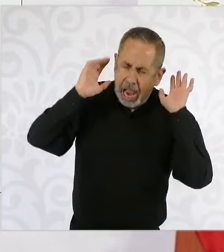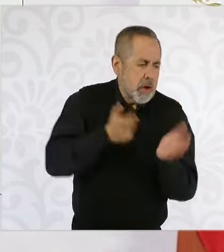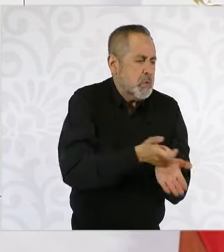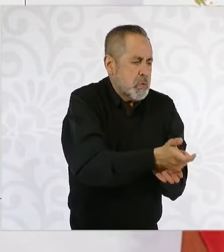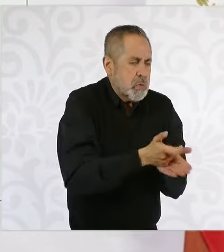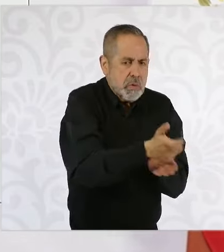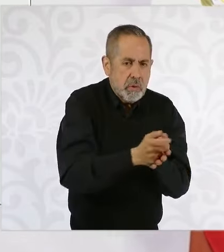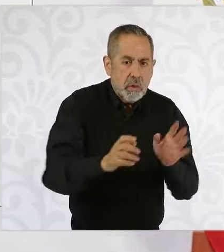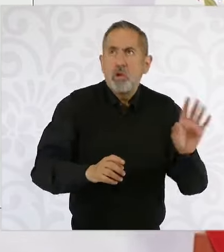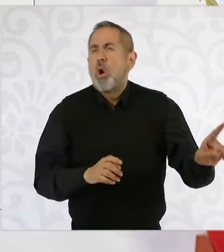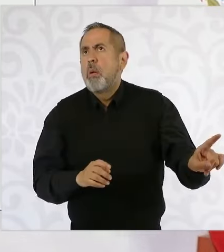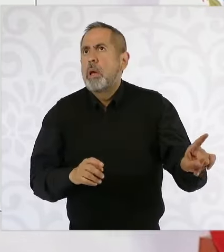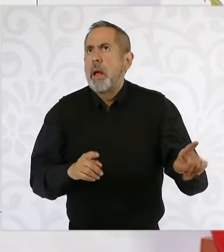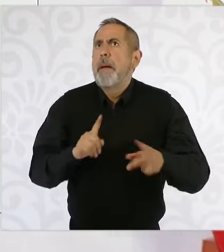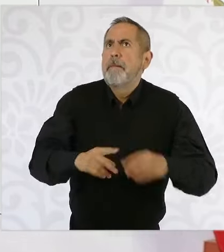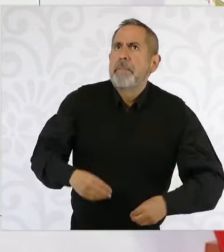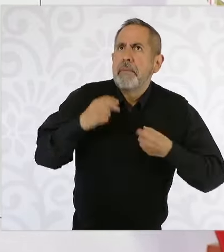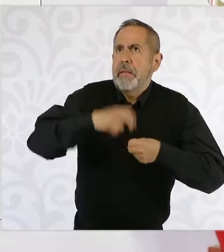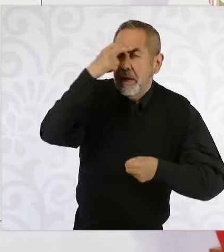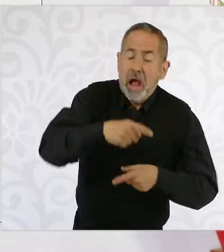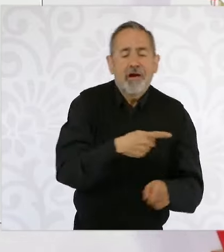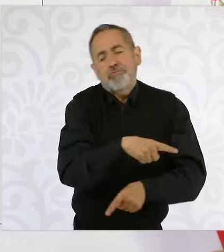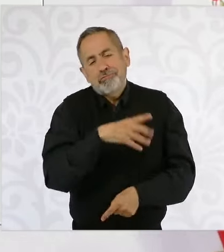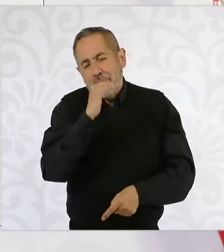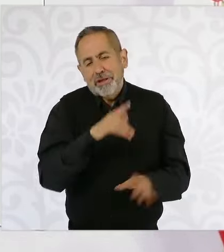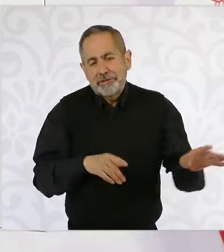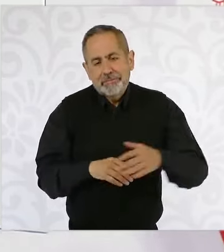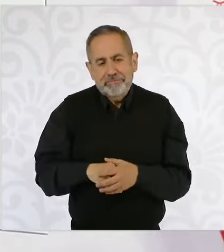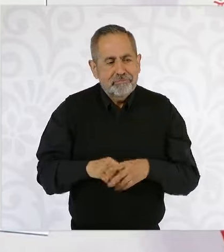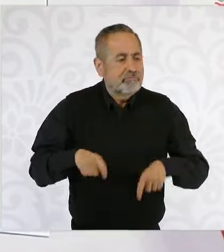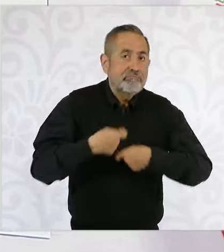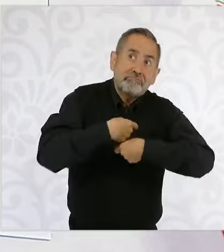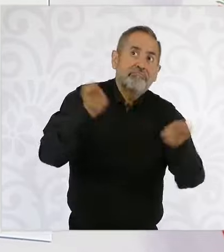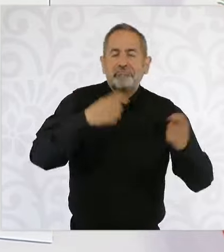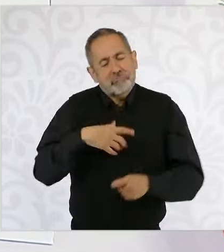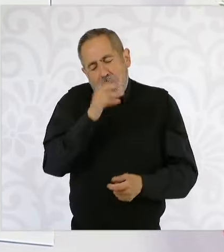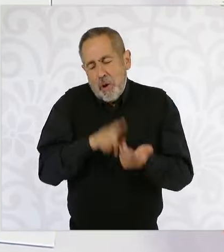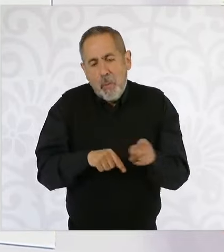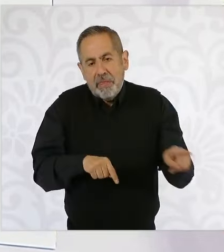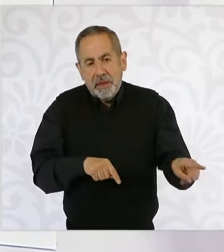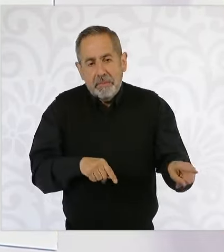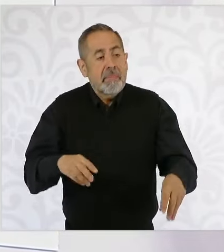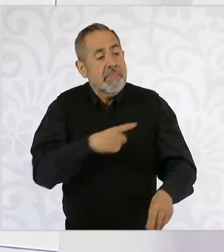Ah, bueno, pero es para quien vive en México, todavía no la hacemos extensiva, así que no podrían